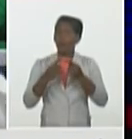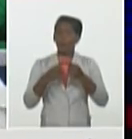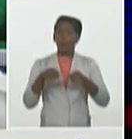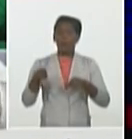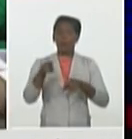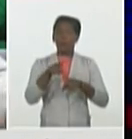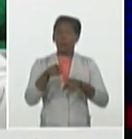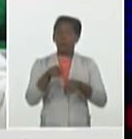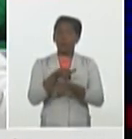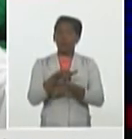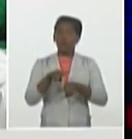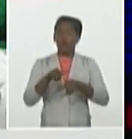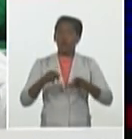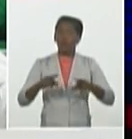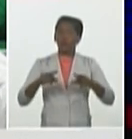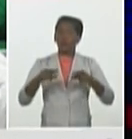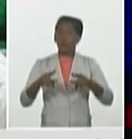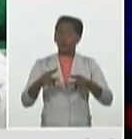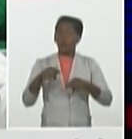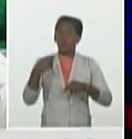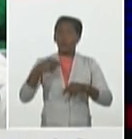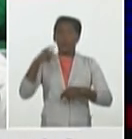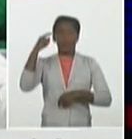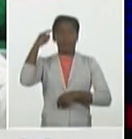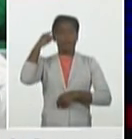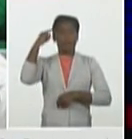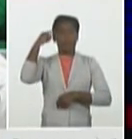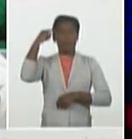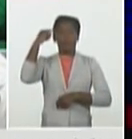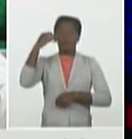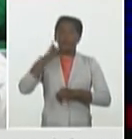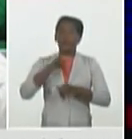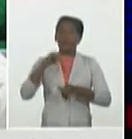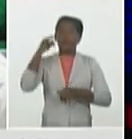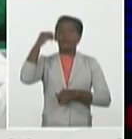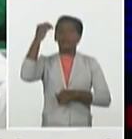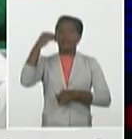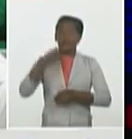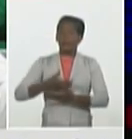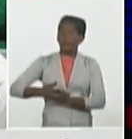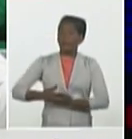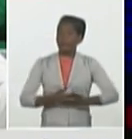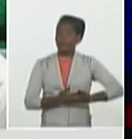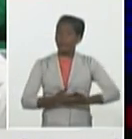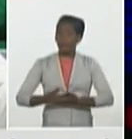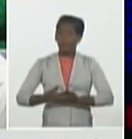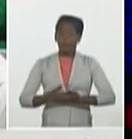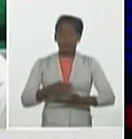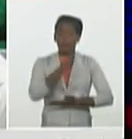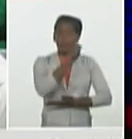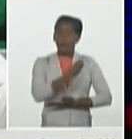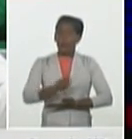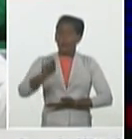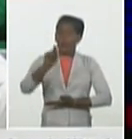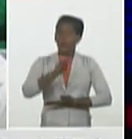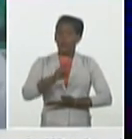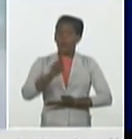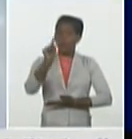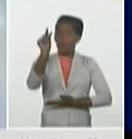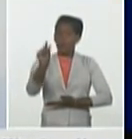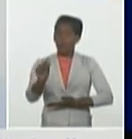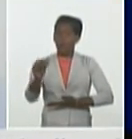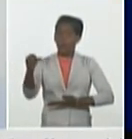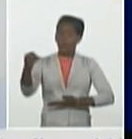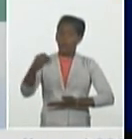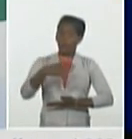provocar que se nos cree una complicación el grupo de 20 a 39 años en el día de ayer se diagnostican